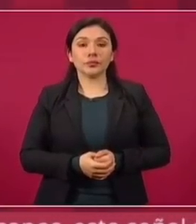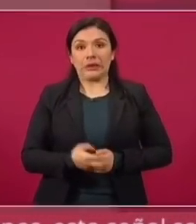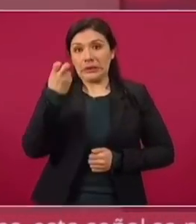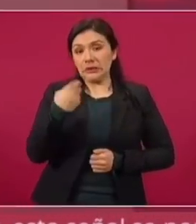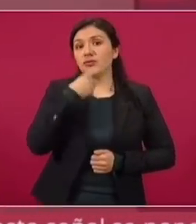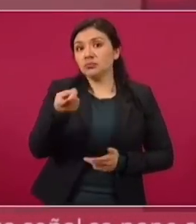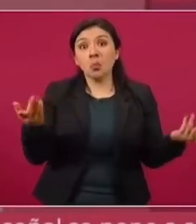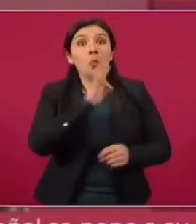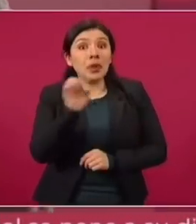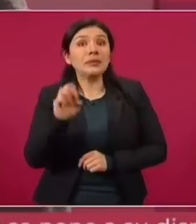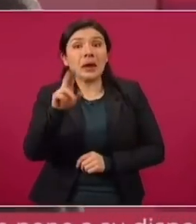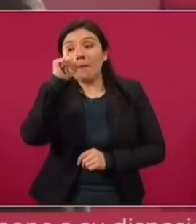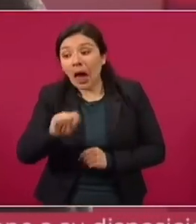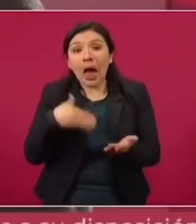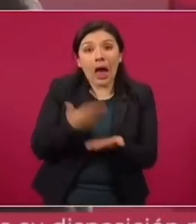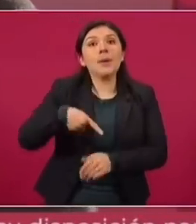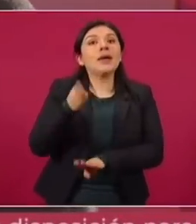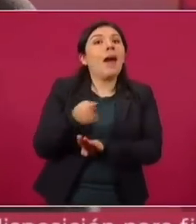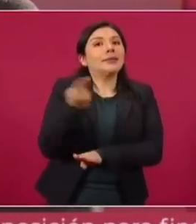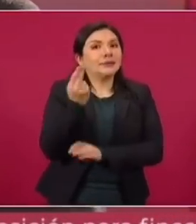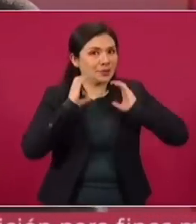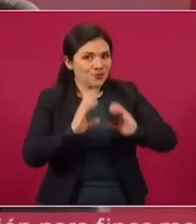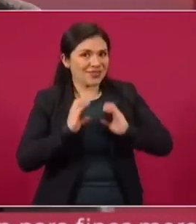puede no caer, pero hay que levantarse.